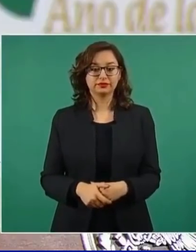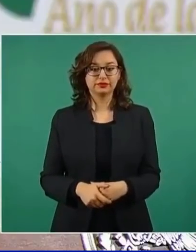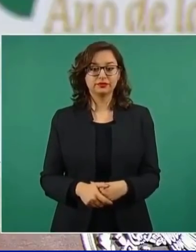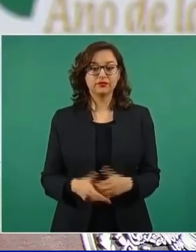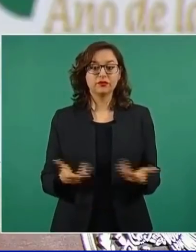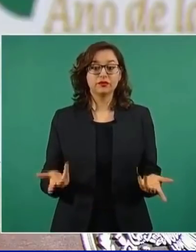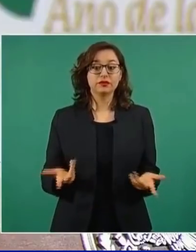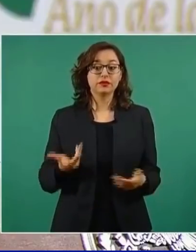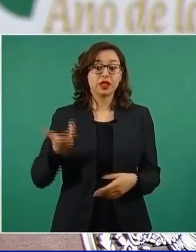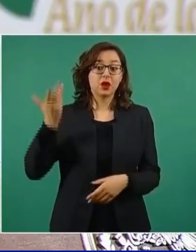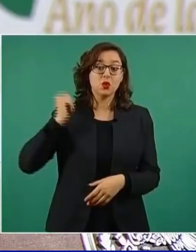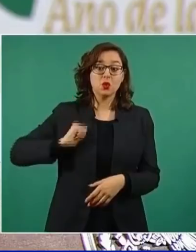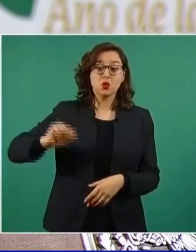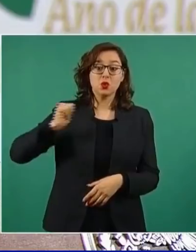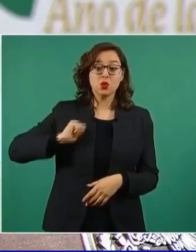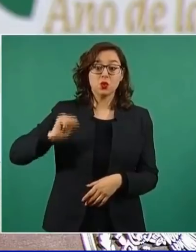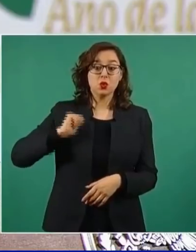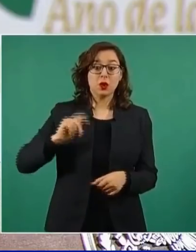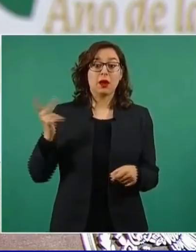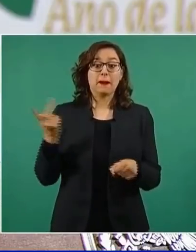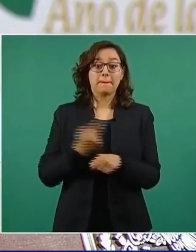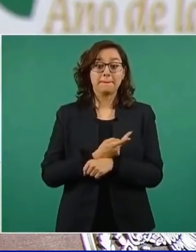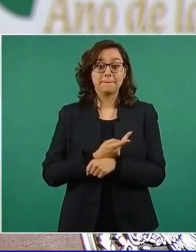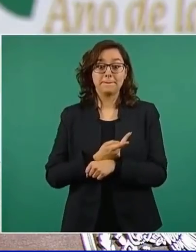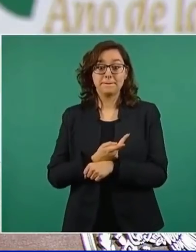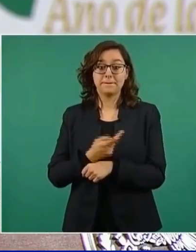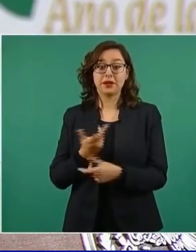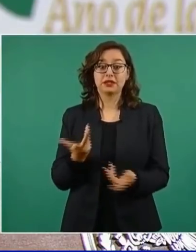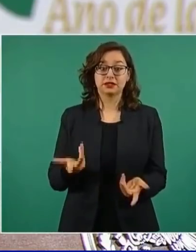subordinado al Ejecutivo.